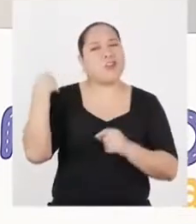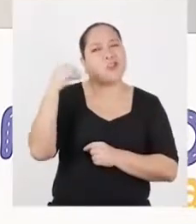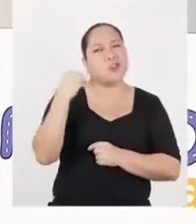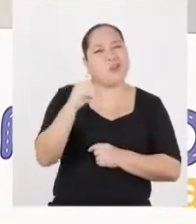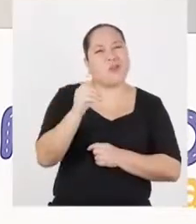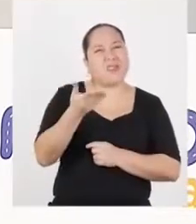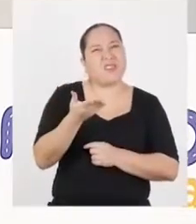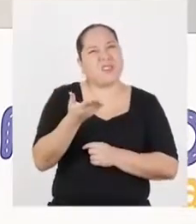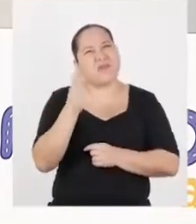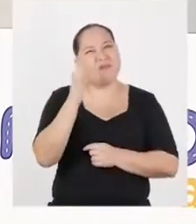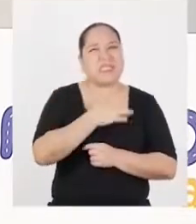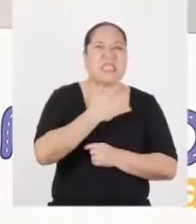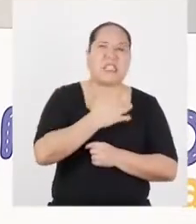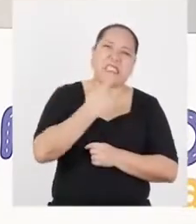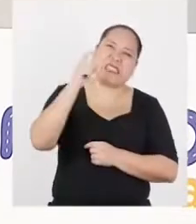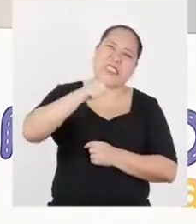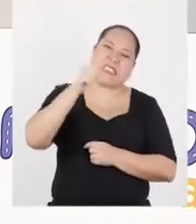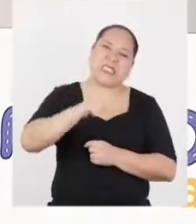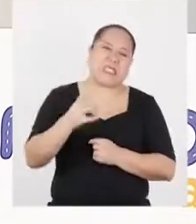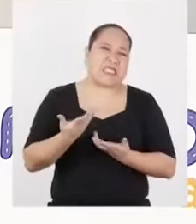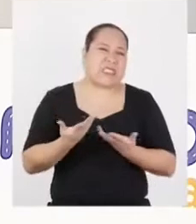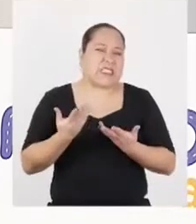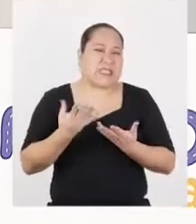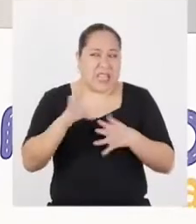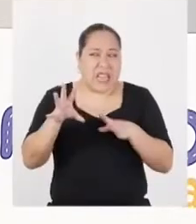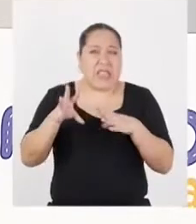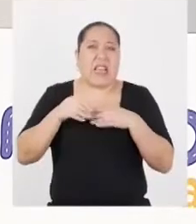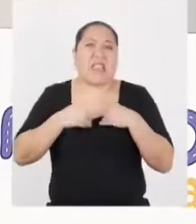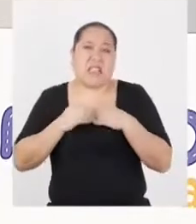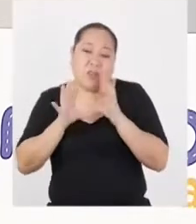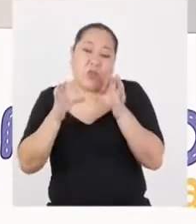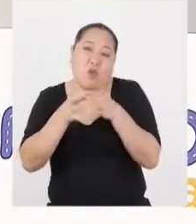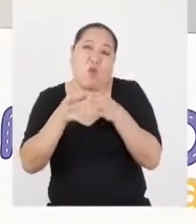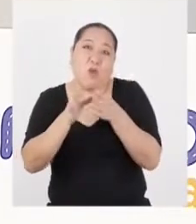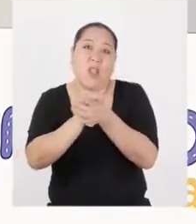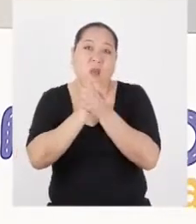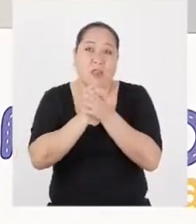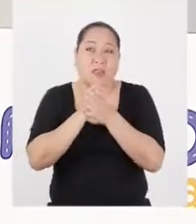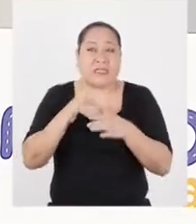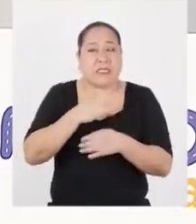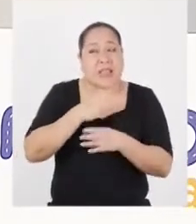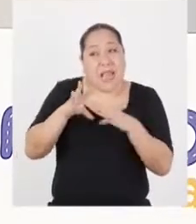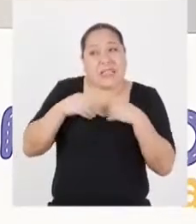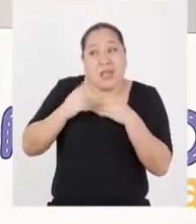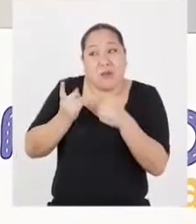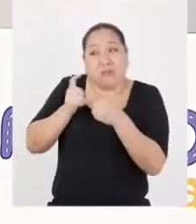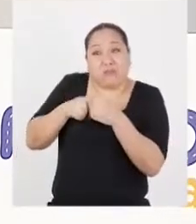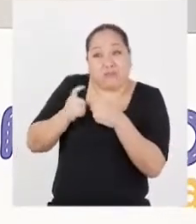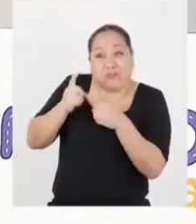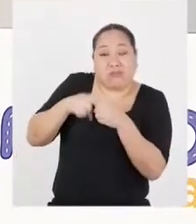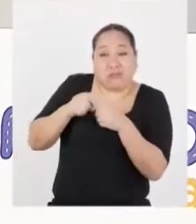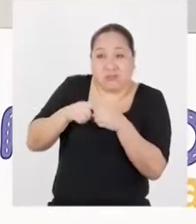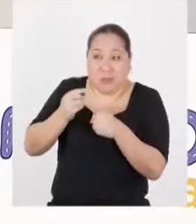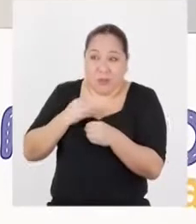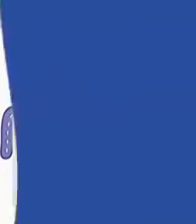la adolescencia, por lo general, sientes una necesidad muy grande de ser aceptado por el grupo de amigas y amigos. Para sentirte acompañado, sentirte